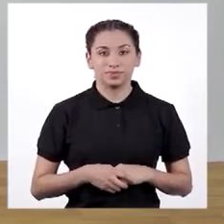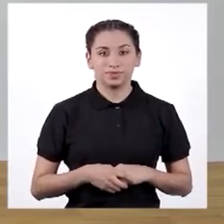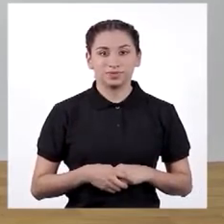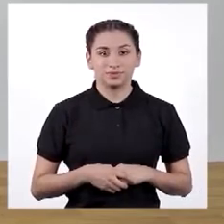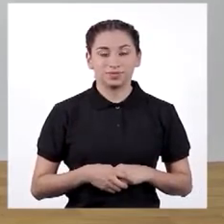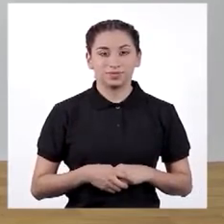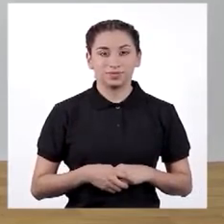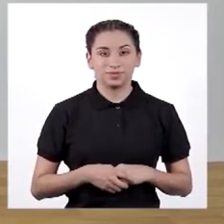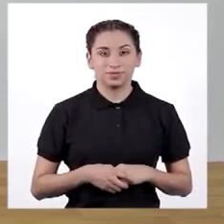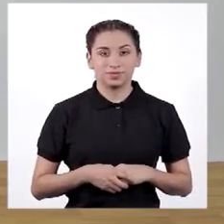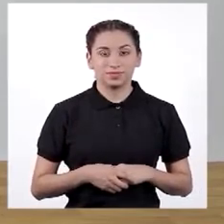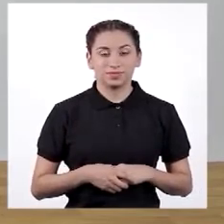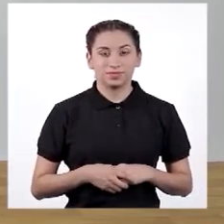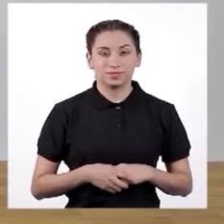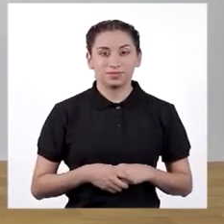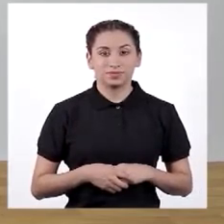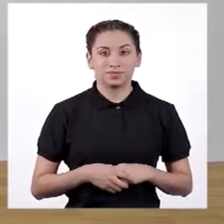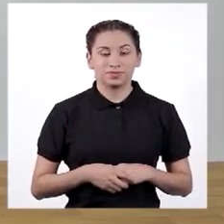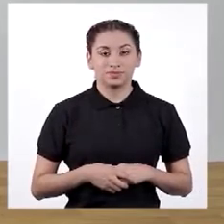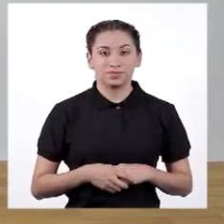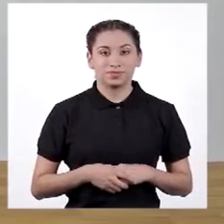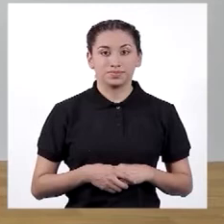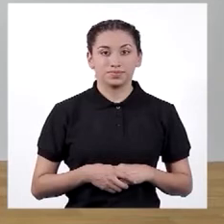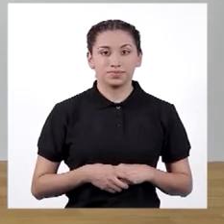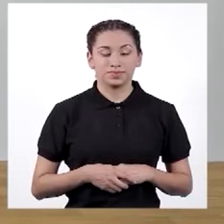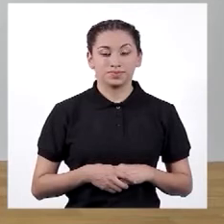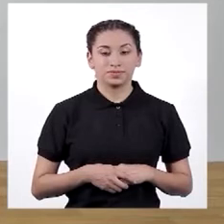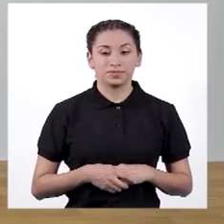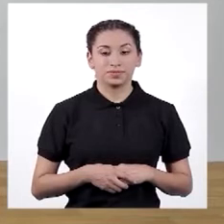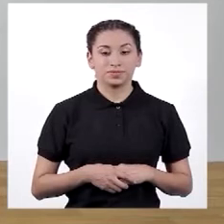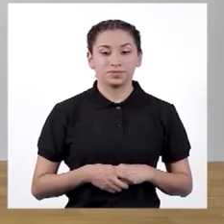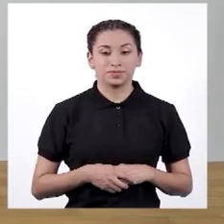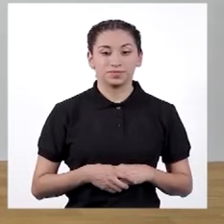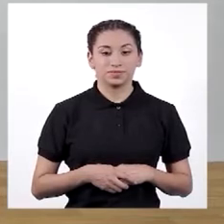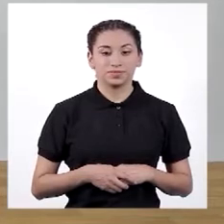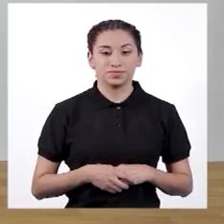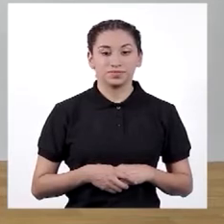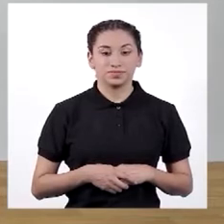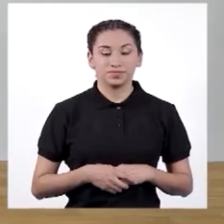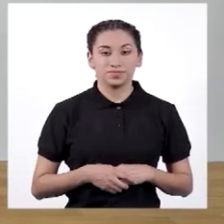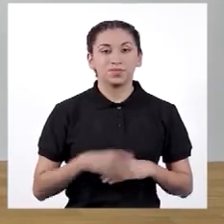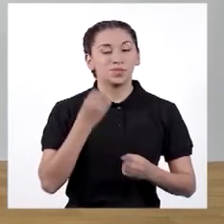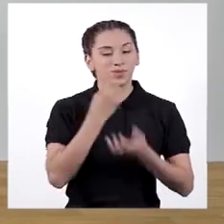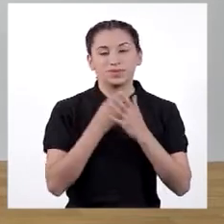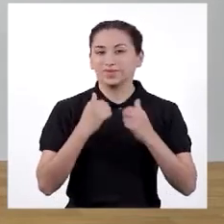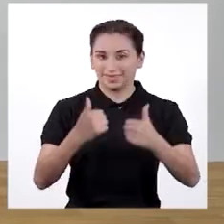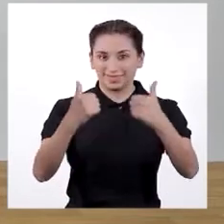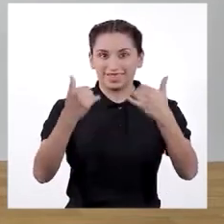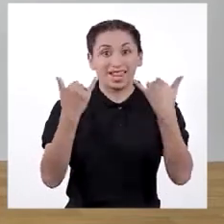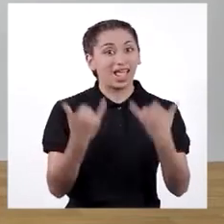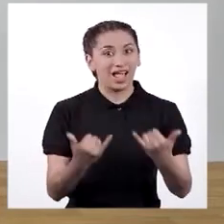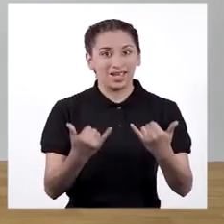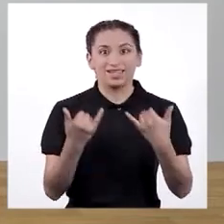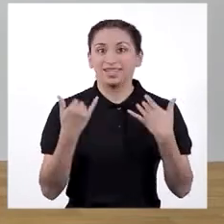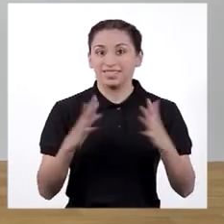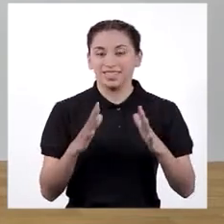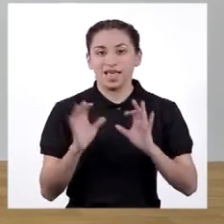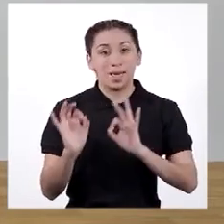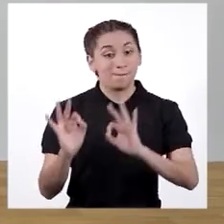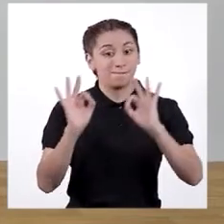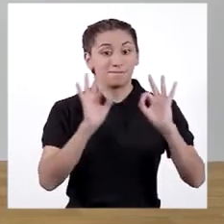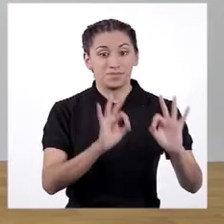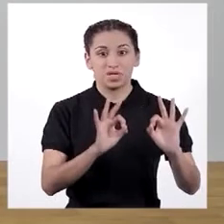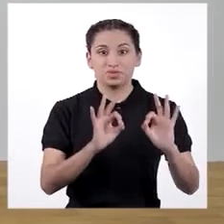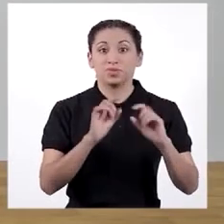va. Tukutum, tatantan, a, a, a. Tukutum, tatantan, a, a, a. Muy bien. Ahora